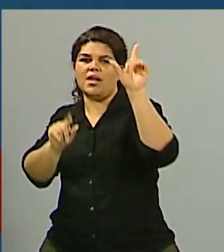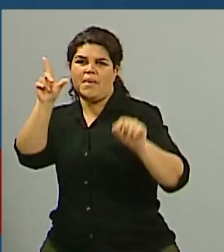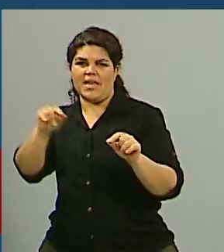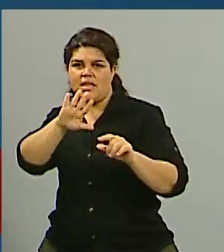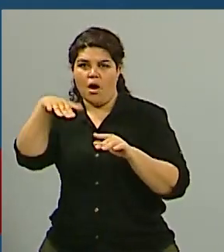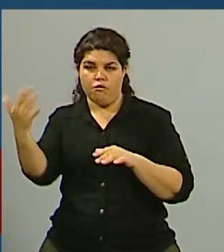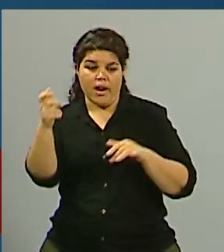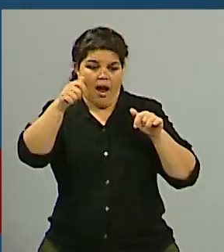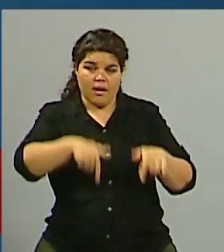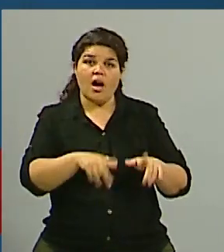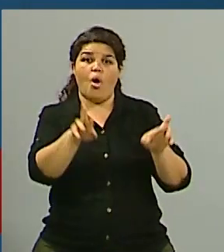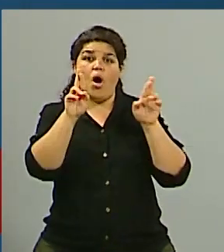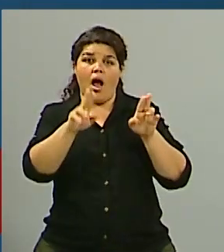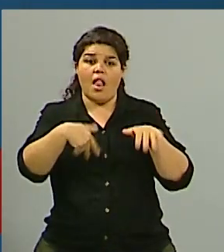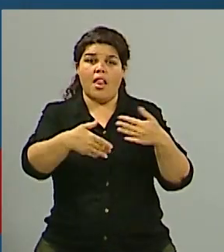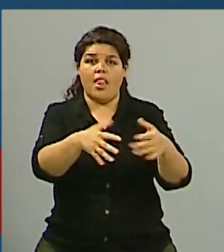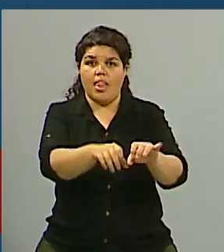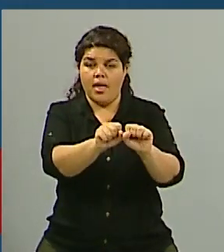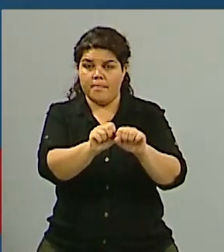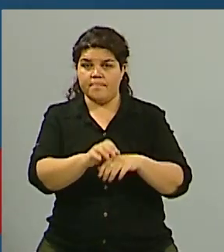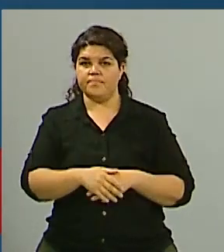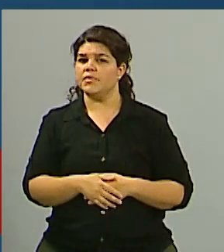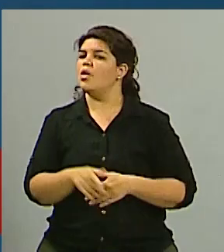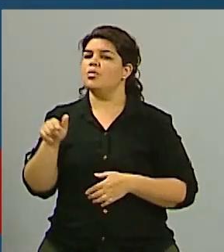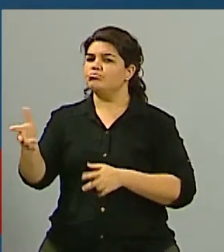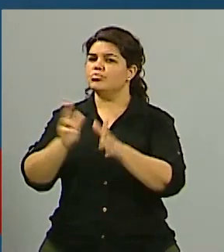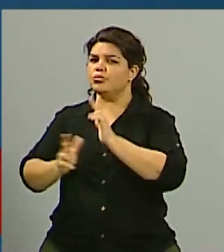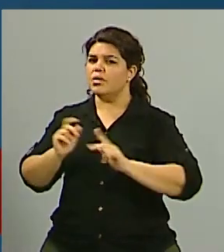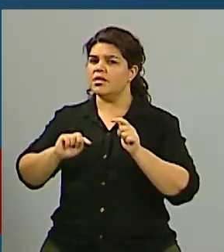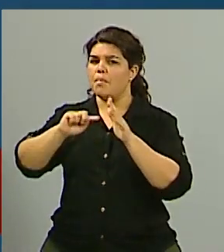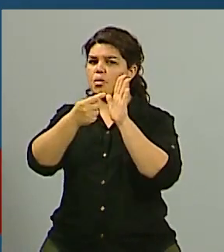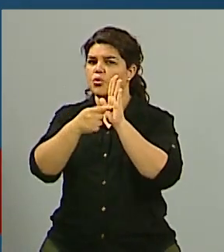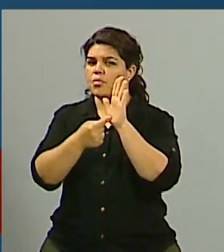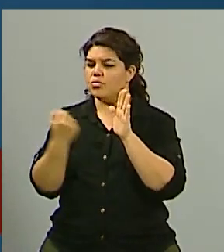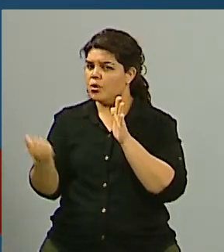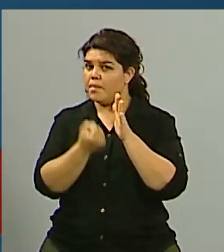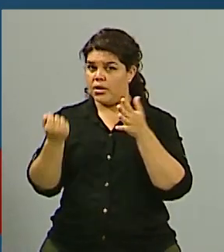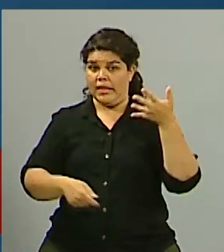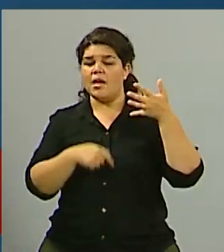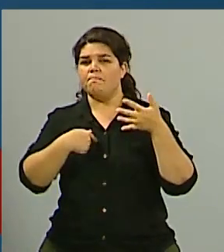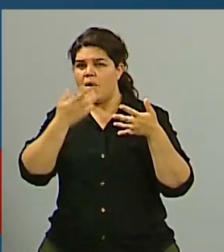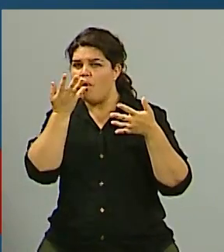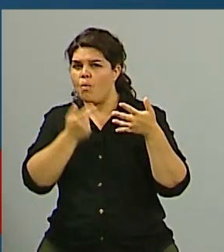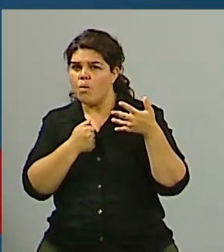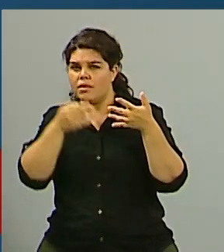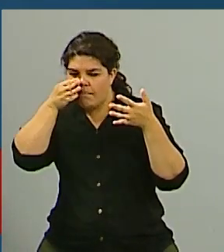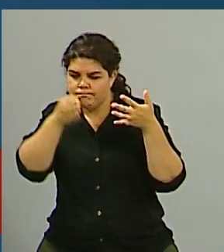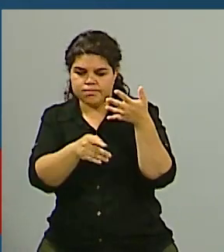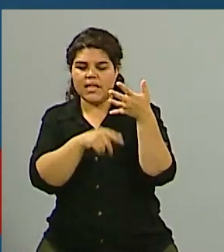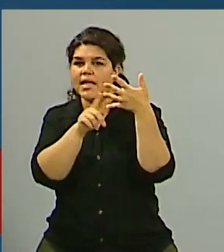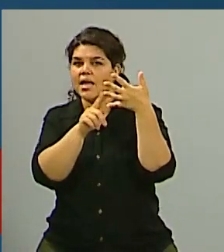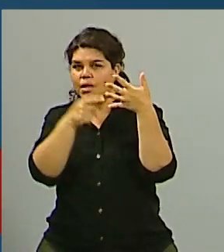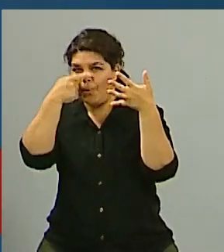hablaba de distintos puntos que son fundamentales. Yo me quería centrar en el tema de los recursos naturales. ¿Cuál es la situación hoy de esos recursos